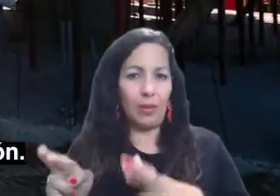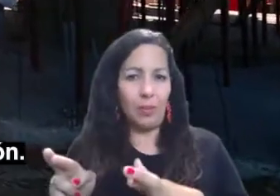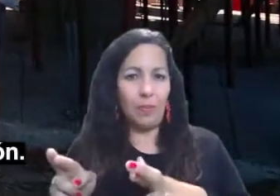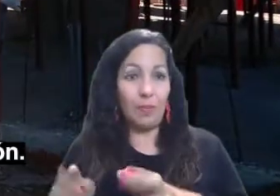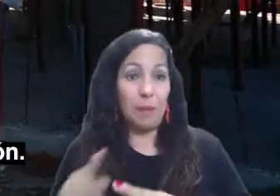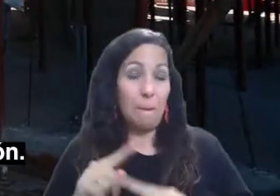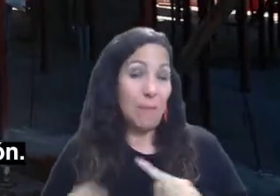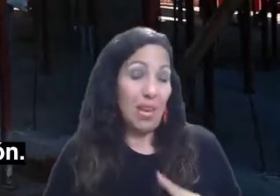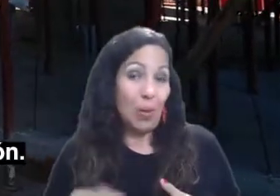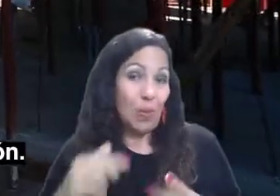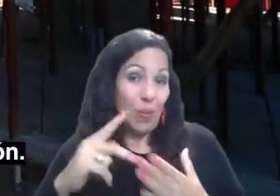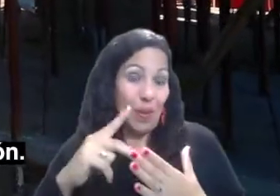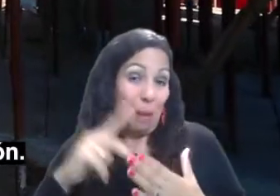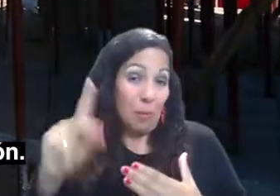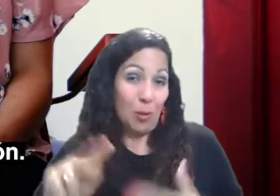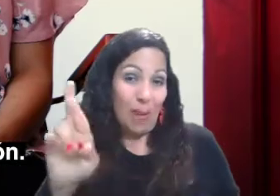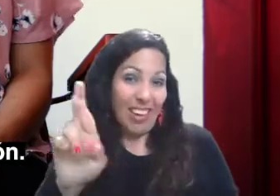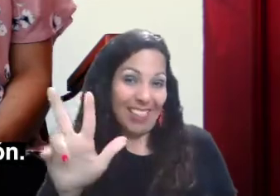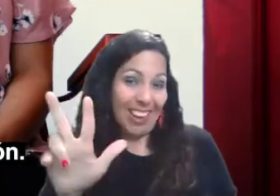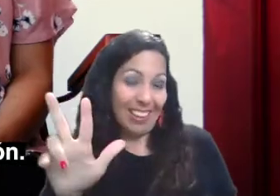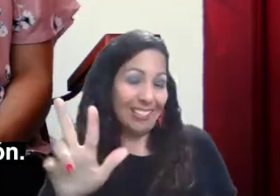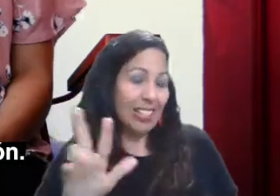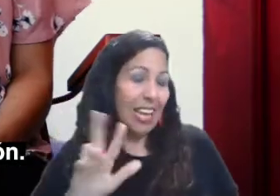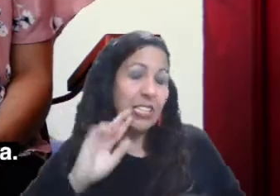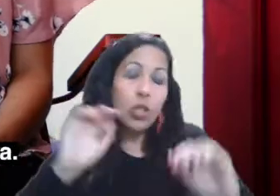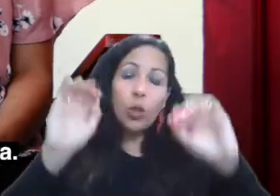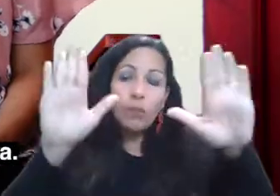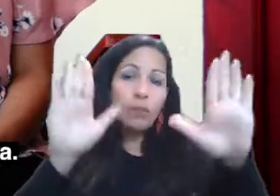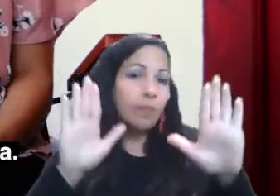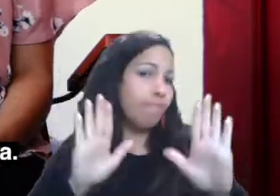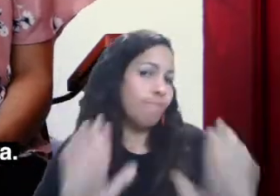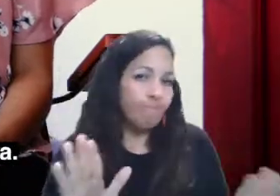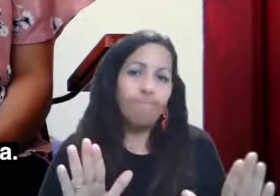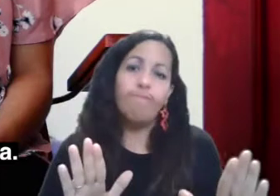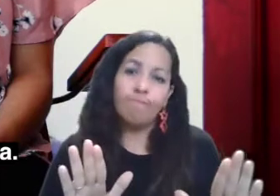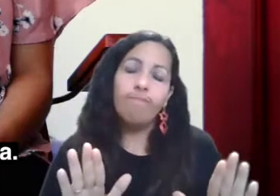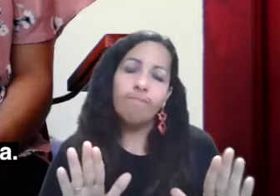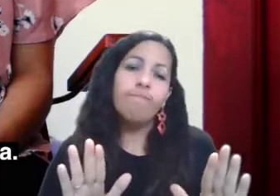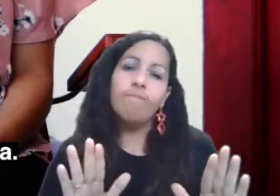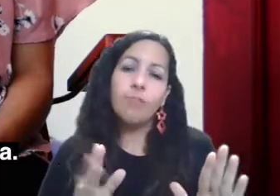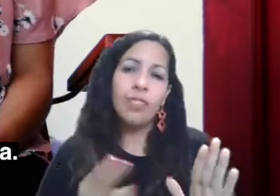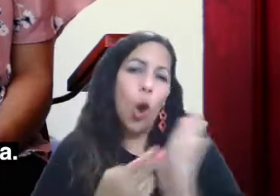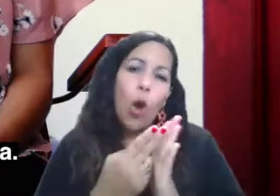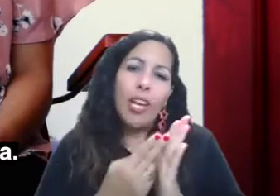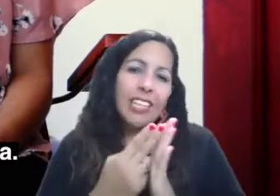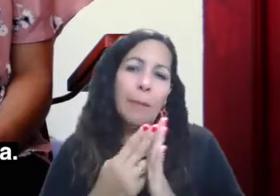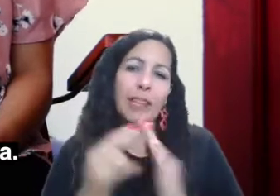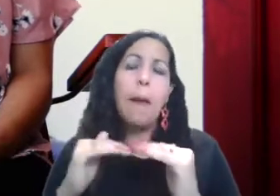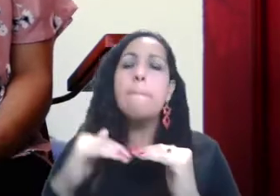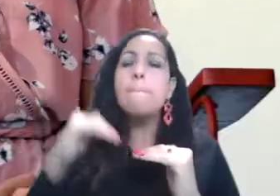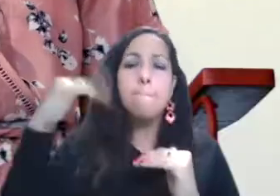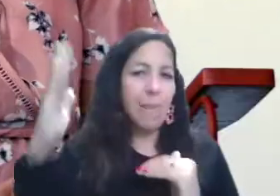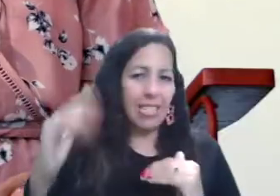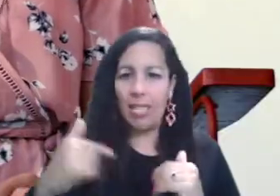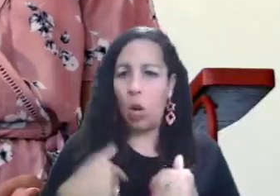Para mí el programa R3 ha sido una bendición, porque es mucho más de lo que yo esperaba.